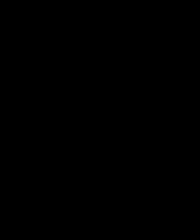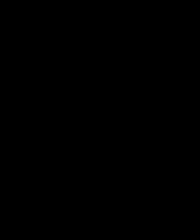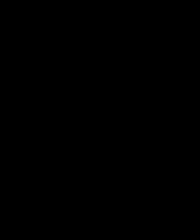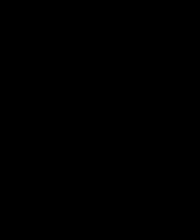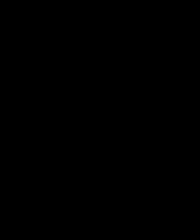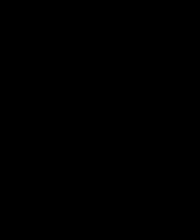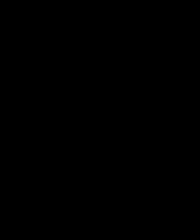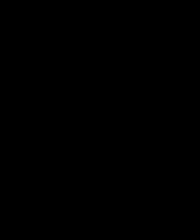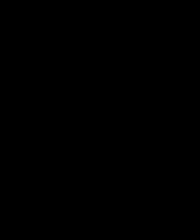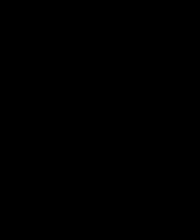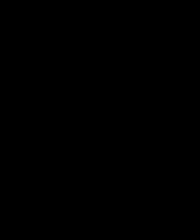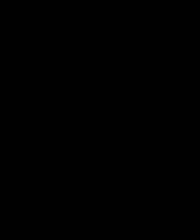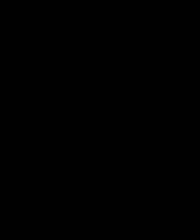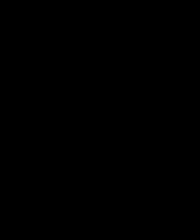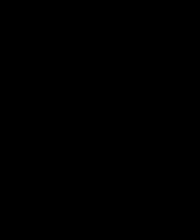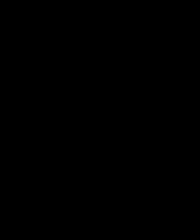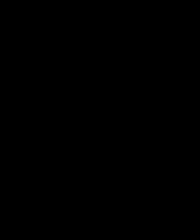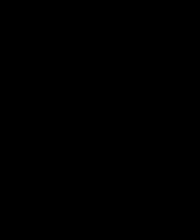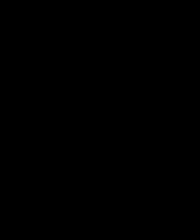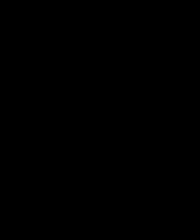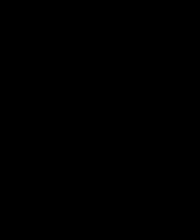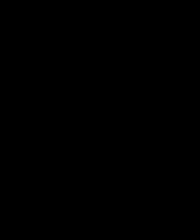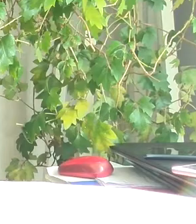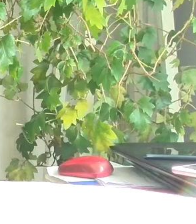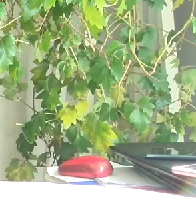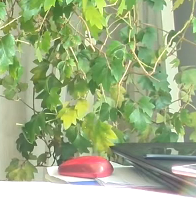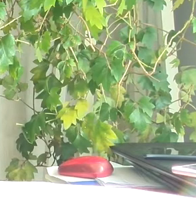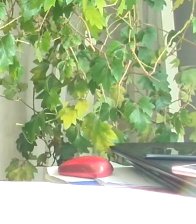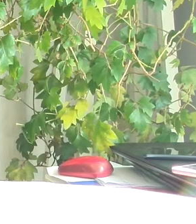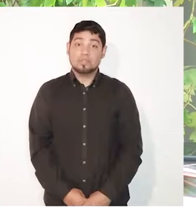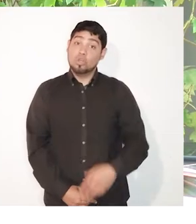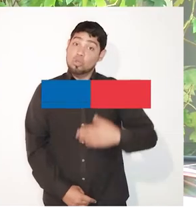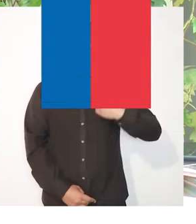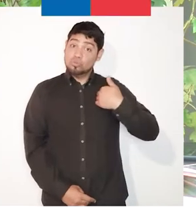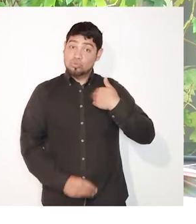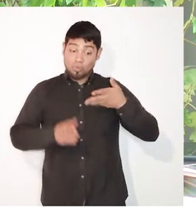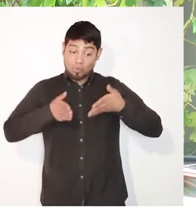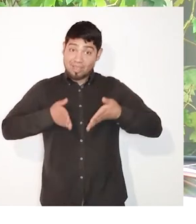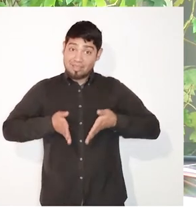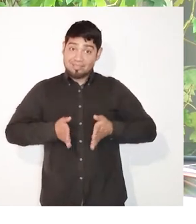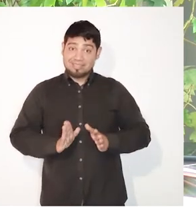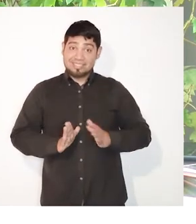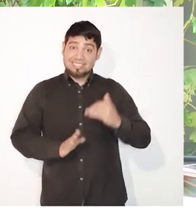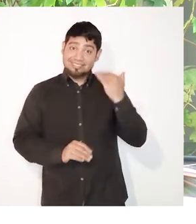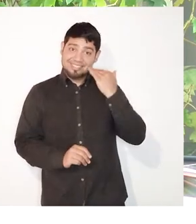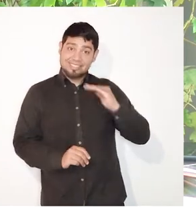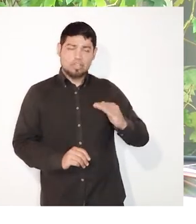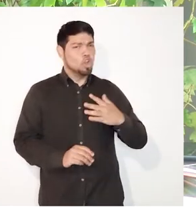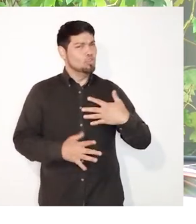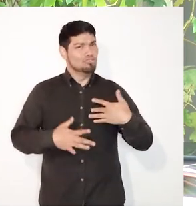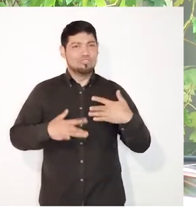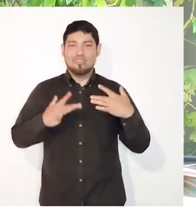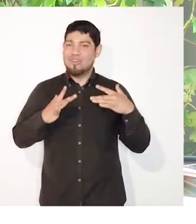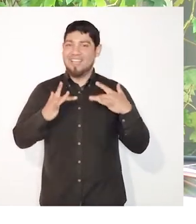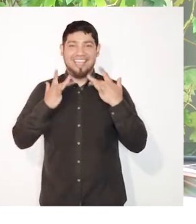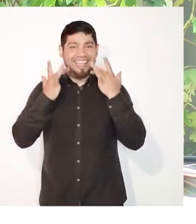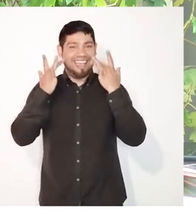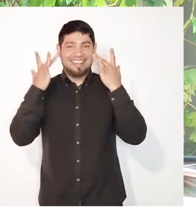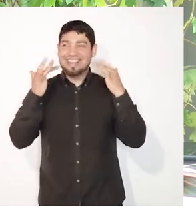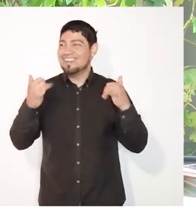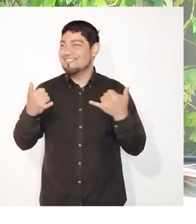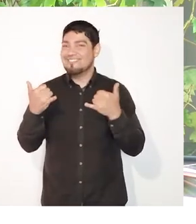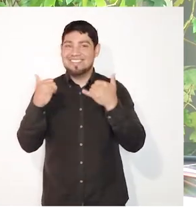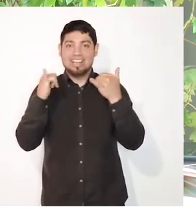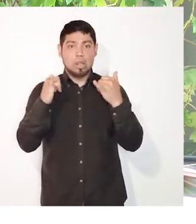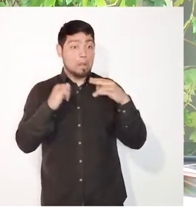¿Cómo fue tu infancia? ¿Te gustaba leer? Mi infancia fue feliz y con unos padres